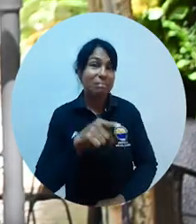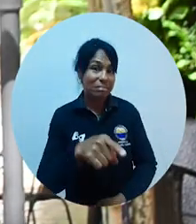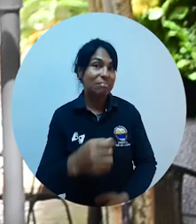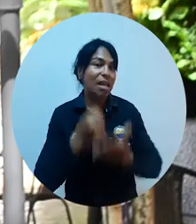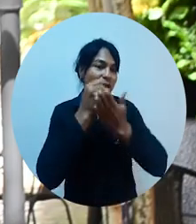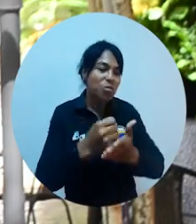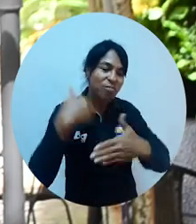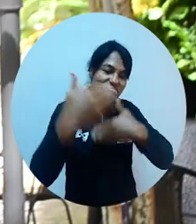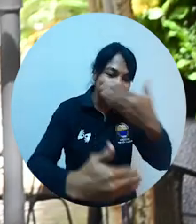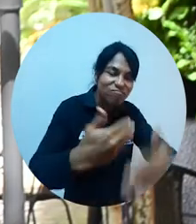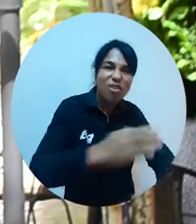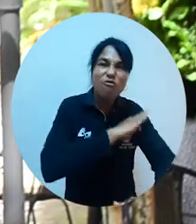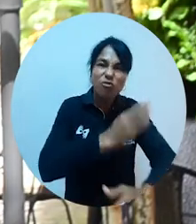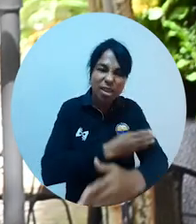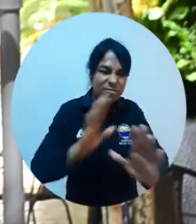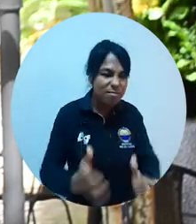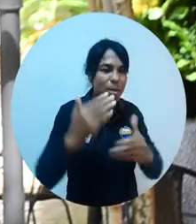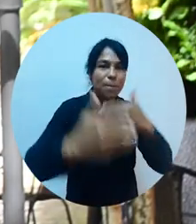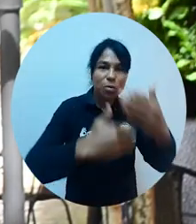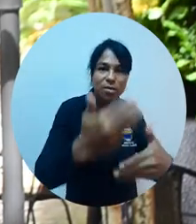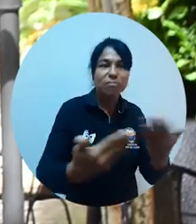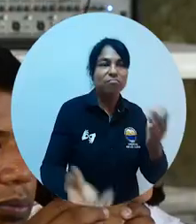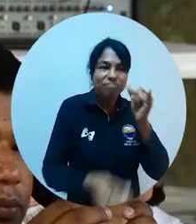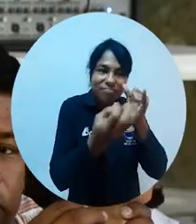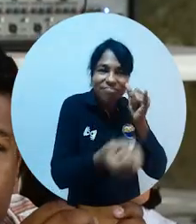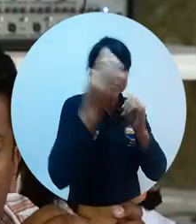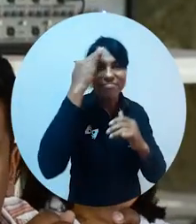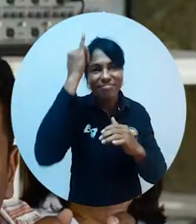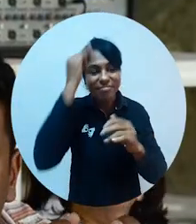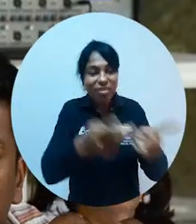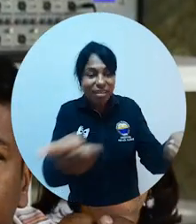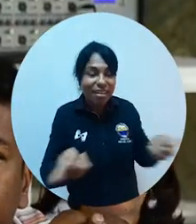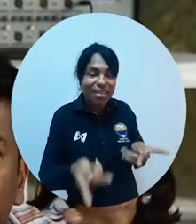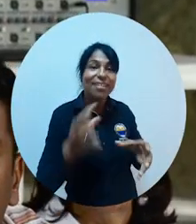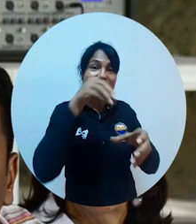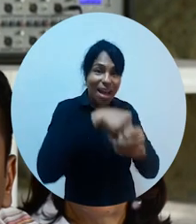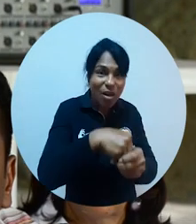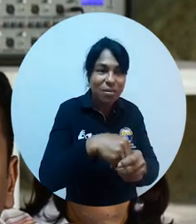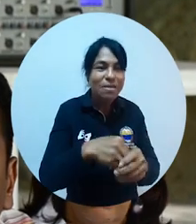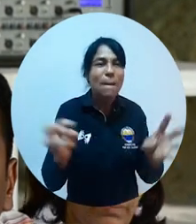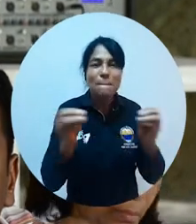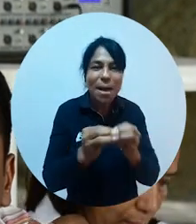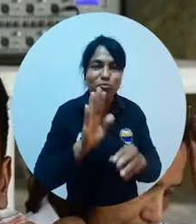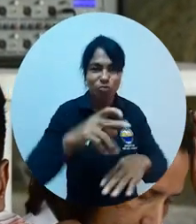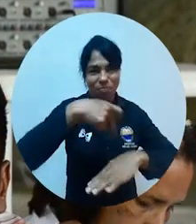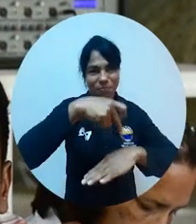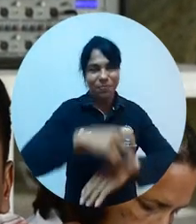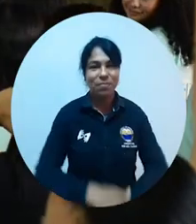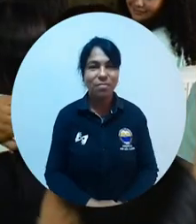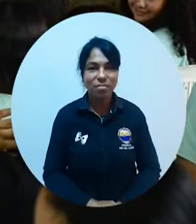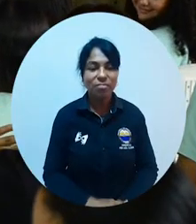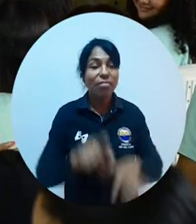fortalecer todos nuestros procesos pedagógicos y académicos al interior de las aulas, sobre todo en la educación básica